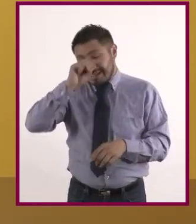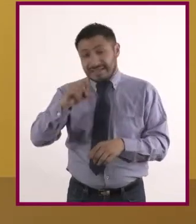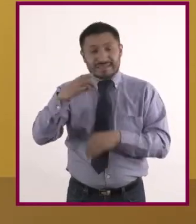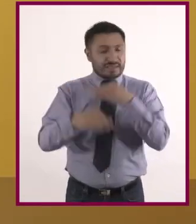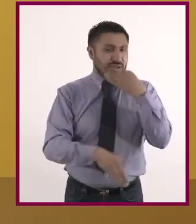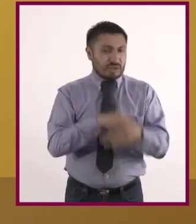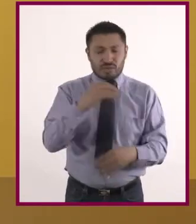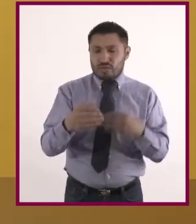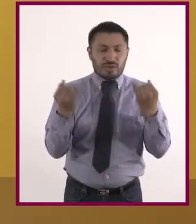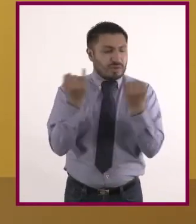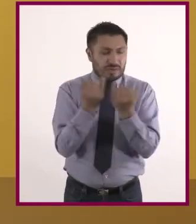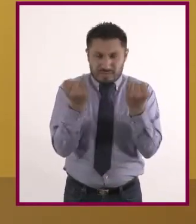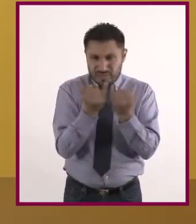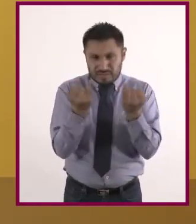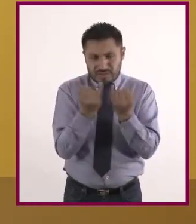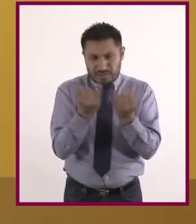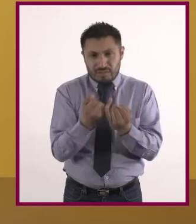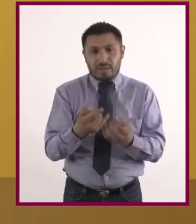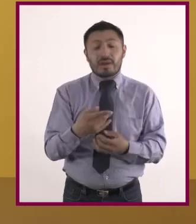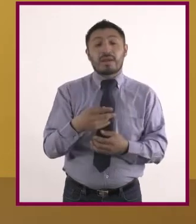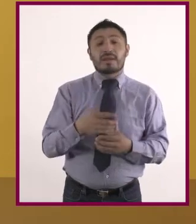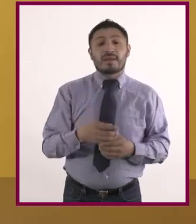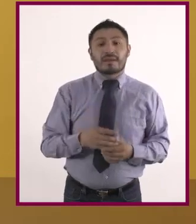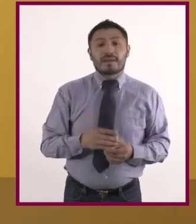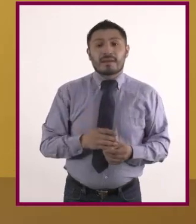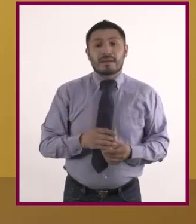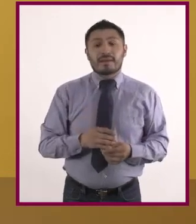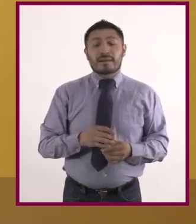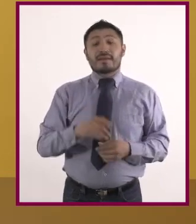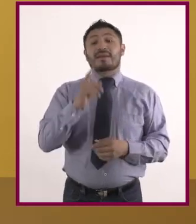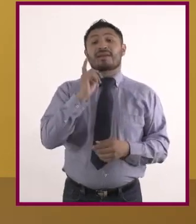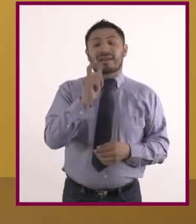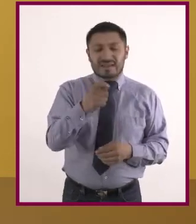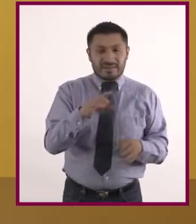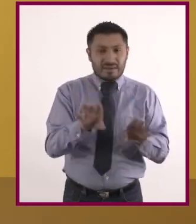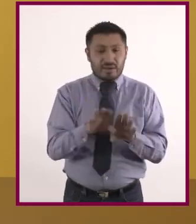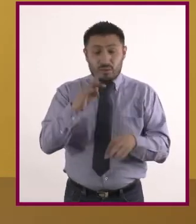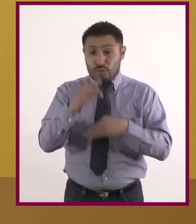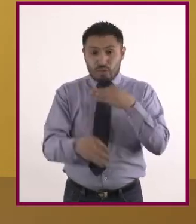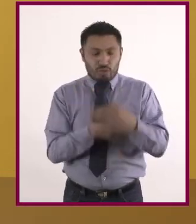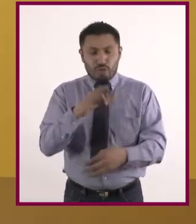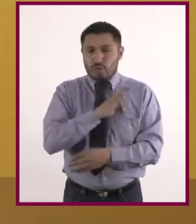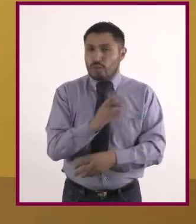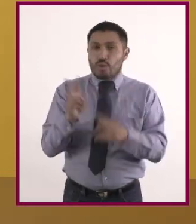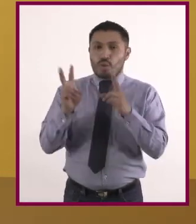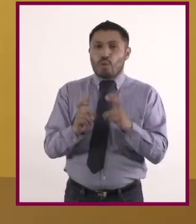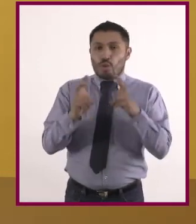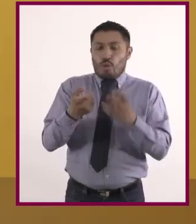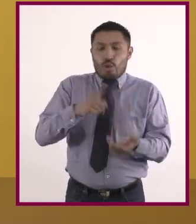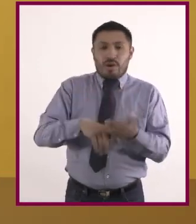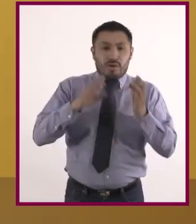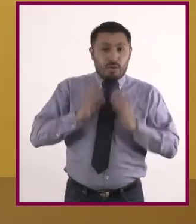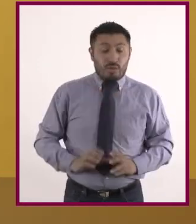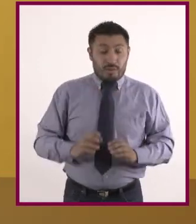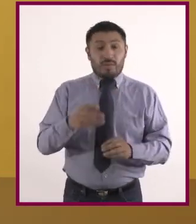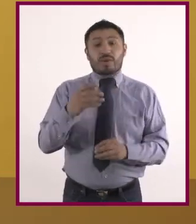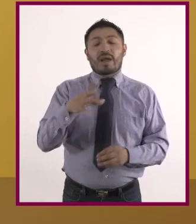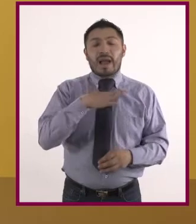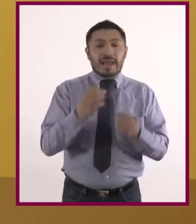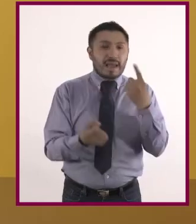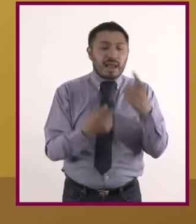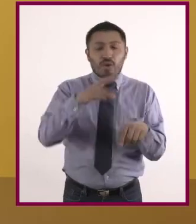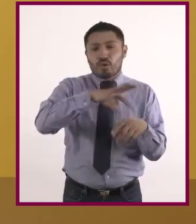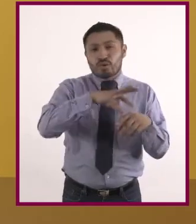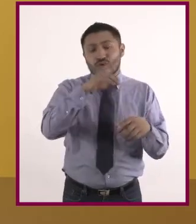contenido de aminoácidos esenciales y digestibilidad, o sea, su capacidad de absorción en el cuerpo. Existen alimentos de origen